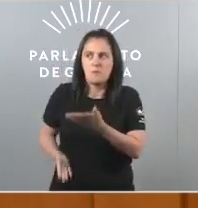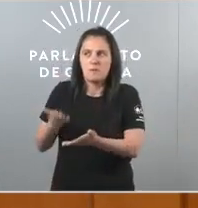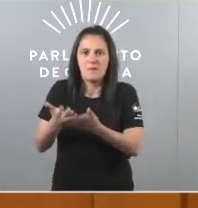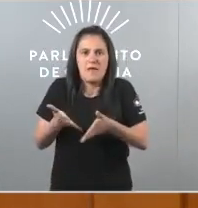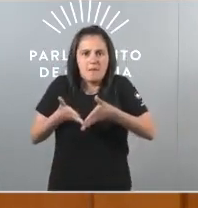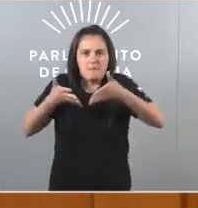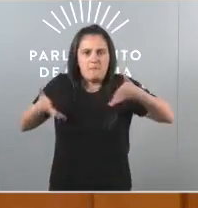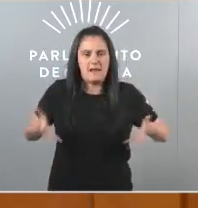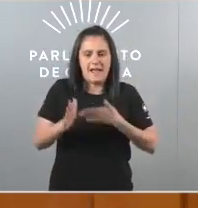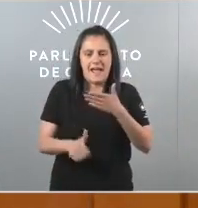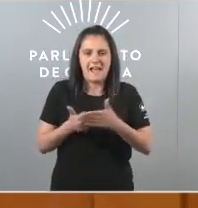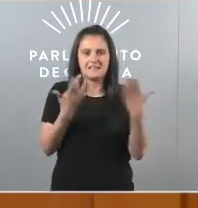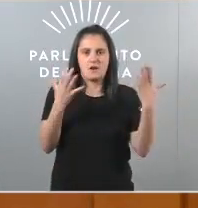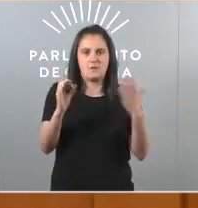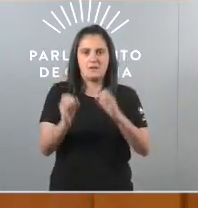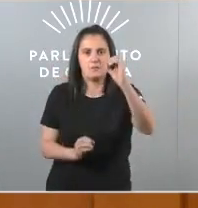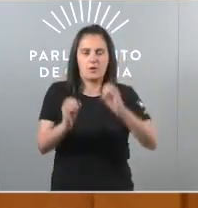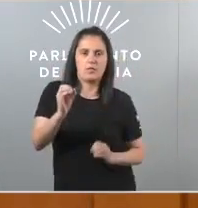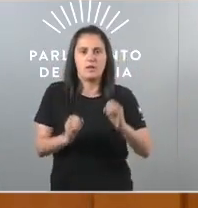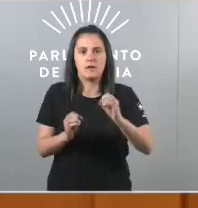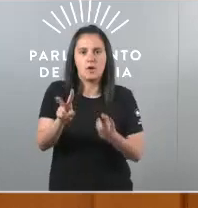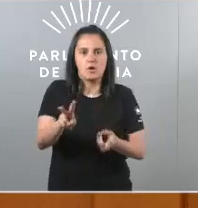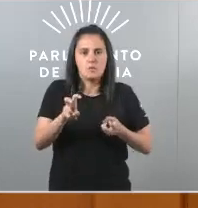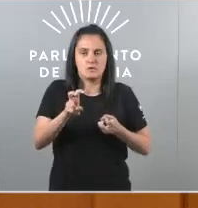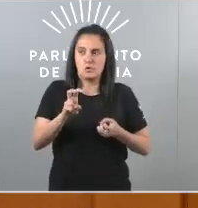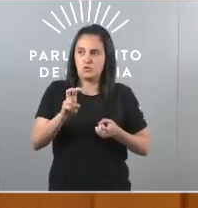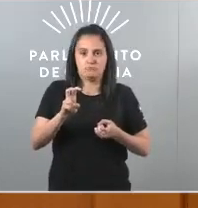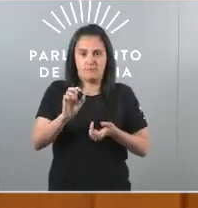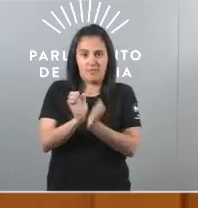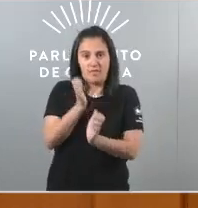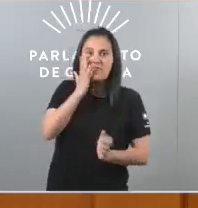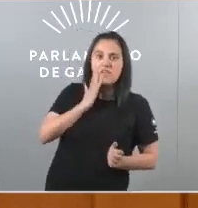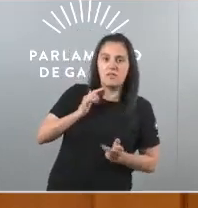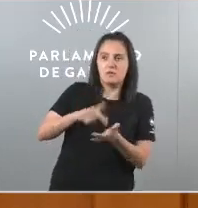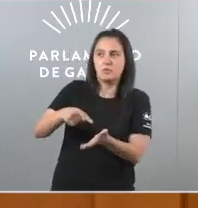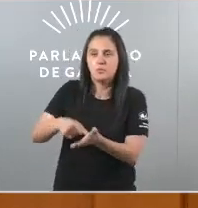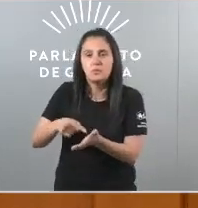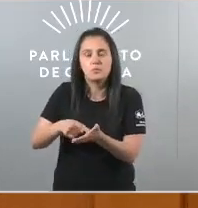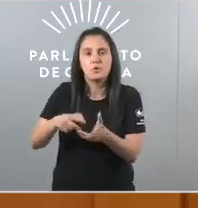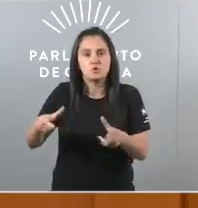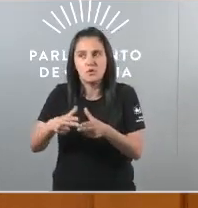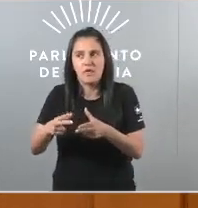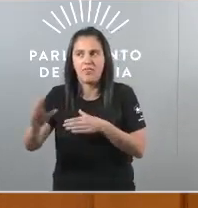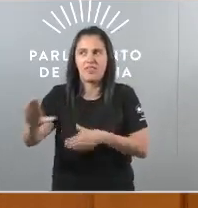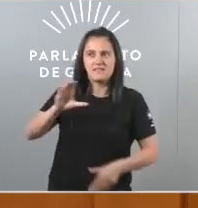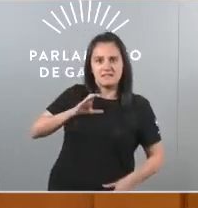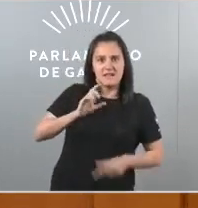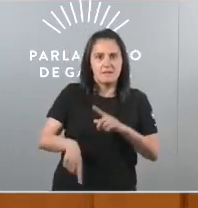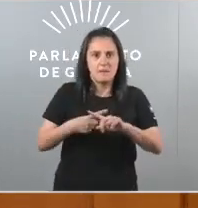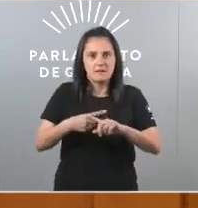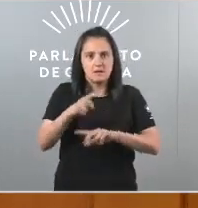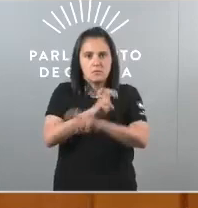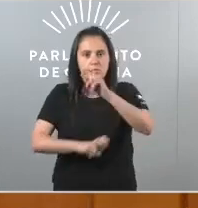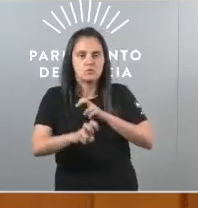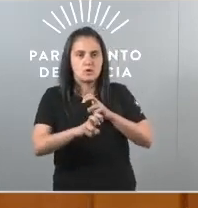amplíe ate o 90% a porcentaje de impostos cedidos reclamando a cesión do imposto de sociedades avanzando nunha